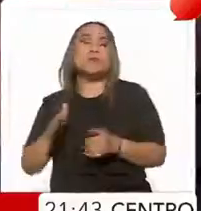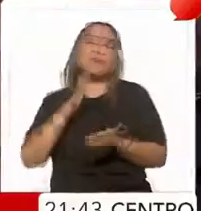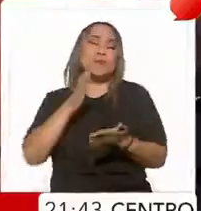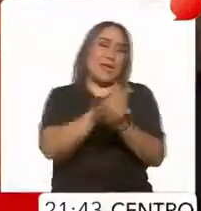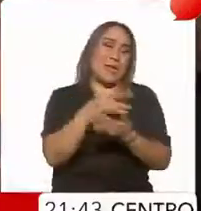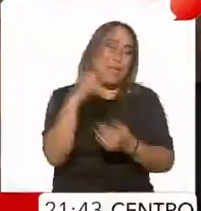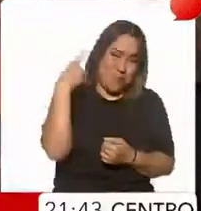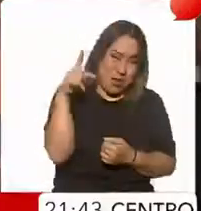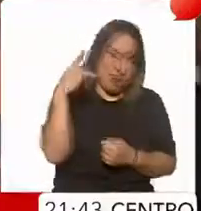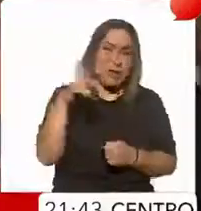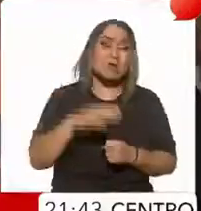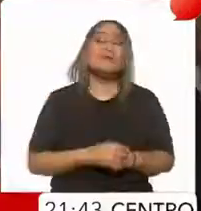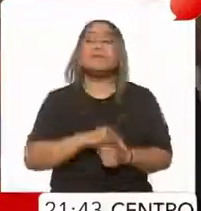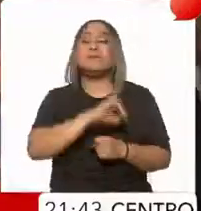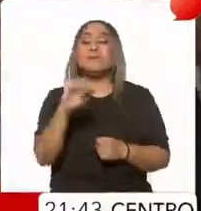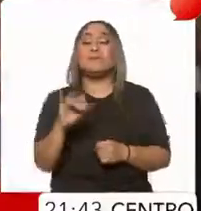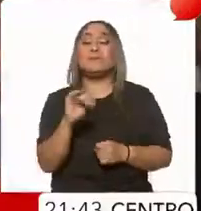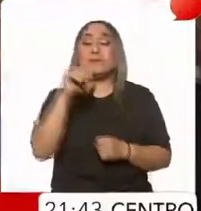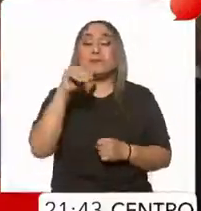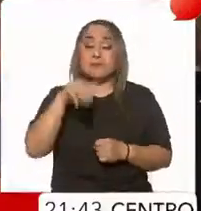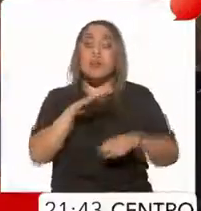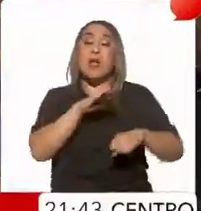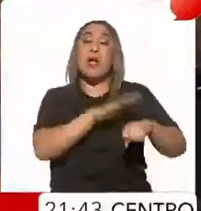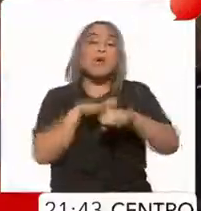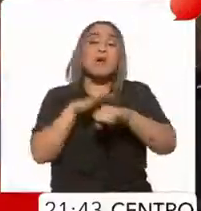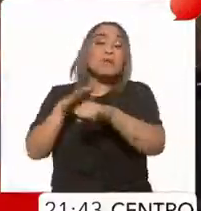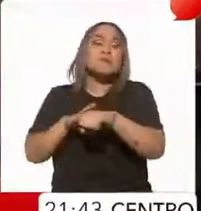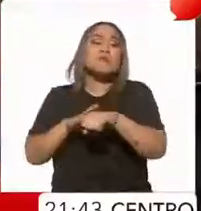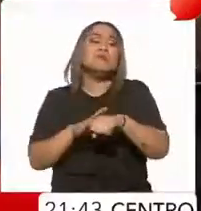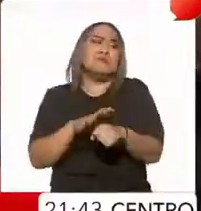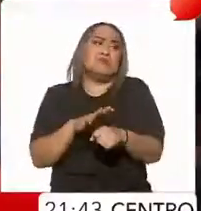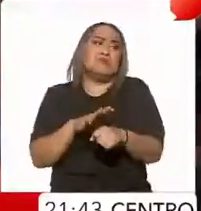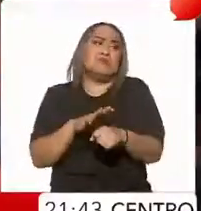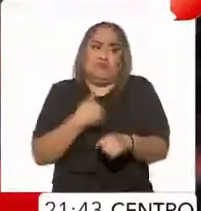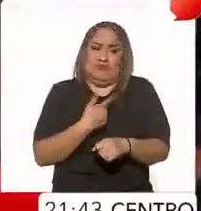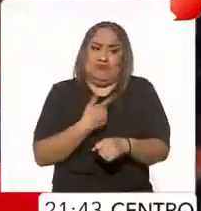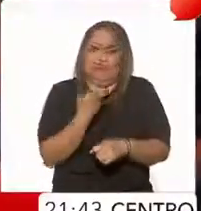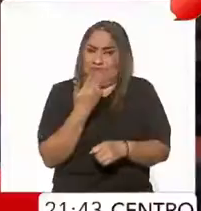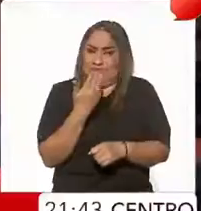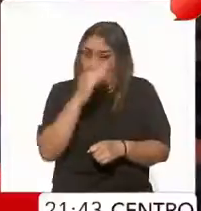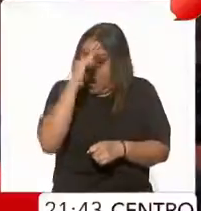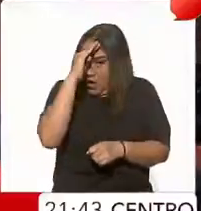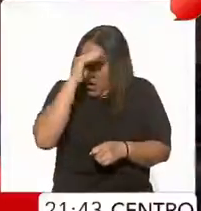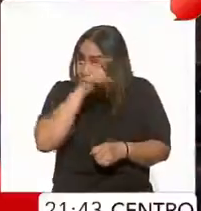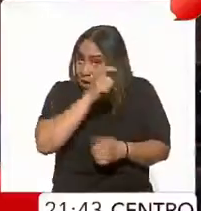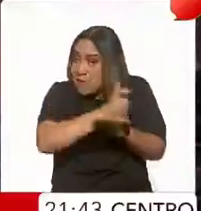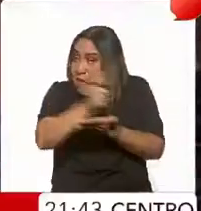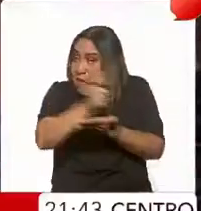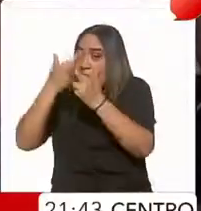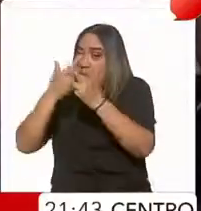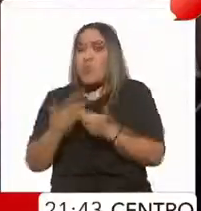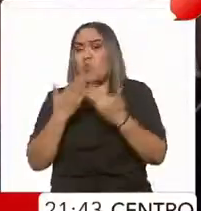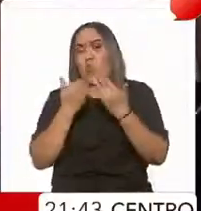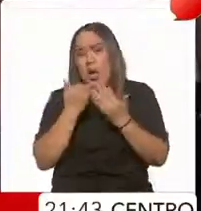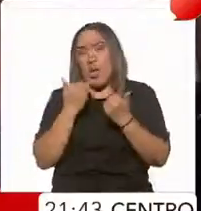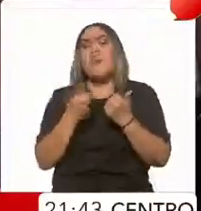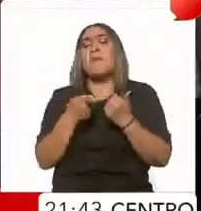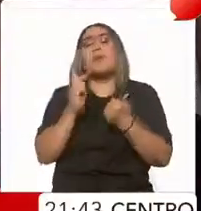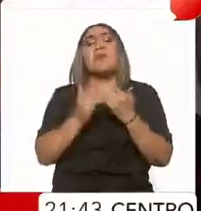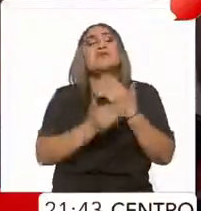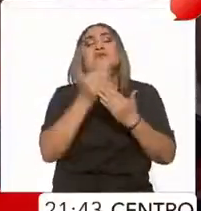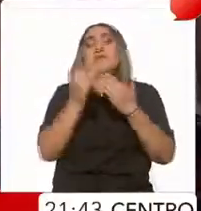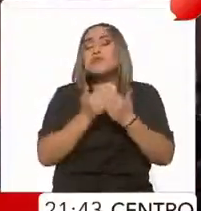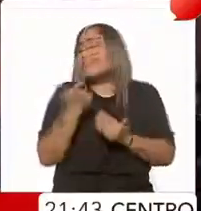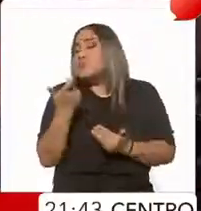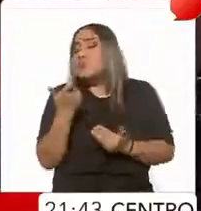Puebla, Álvarez Maínez aseguró que no tiene el mismo financiamiento de las otras candidatas, pero la escasez de recursos la suple con